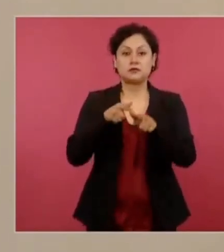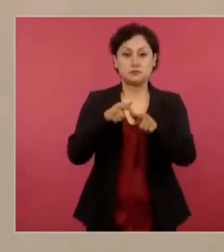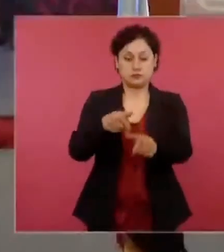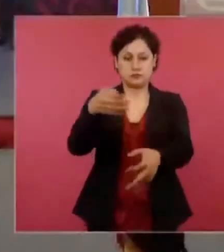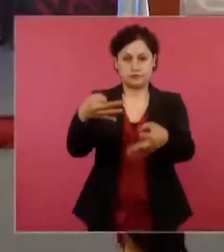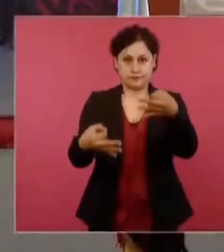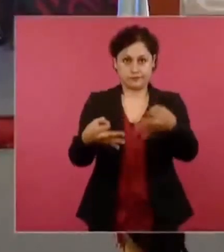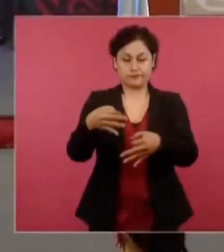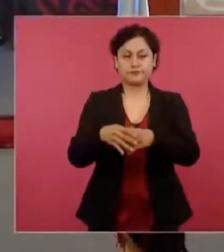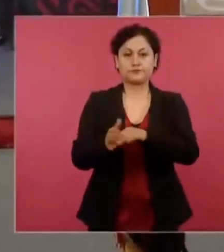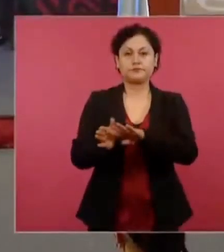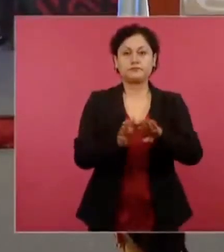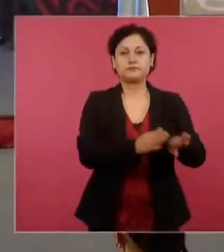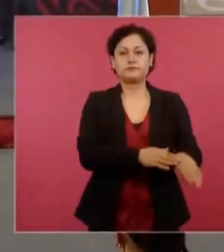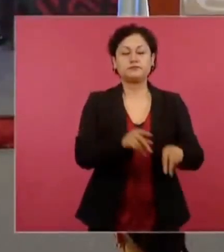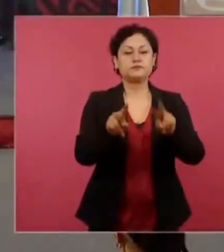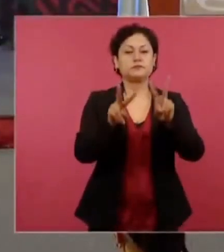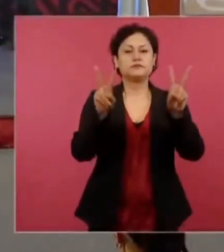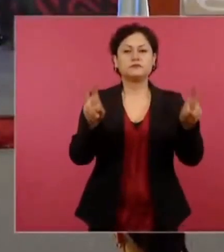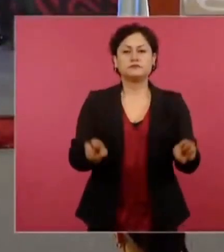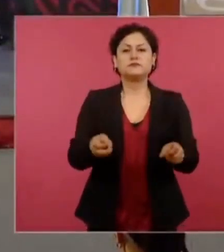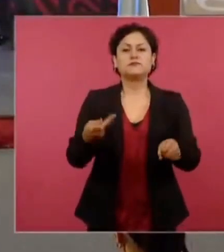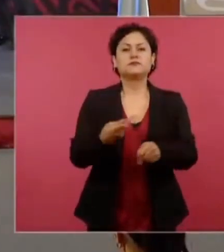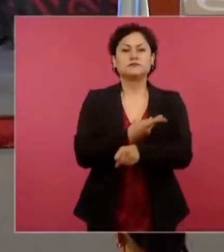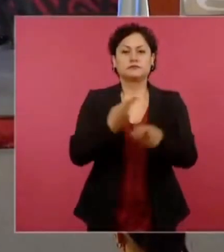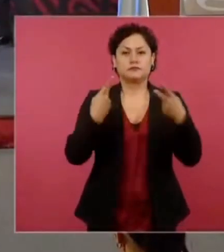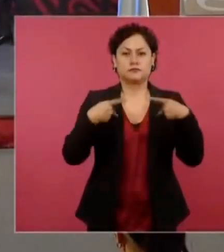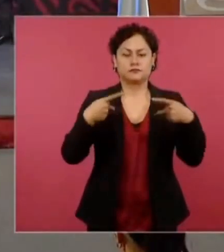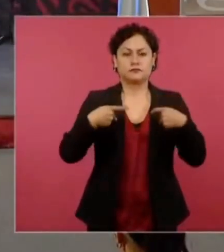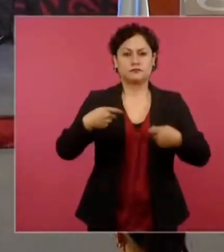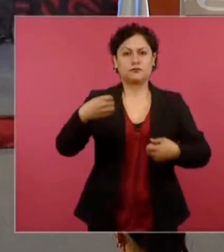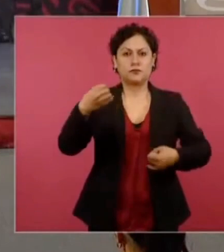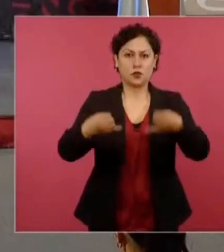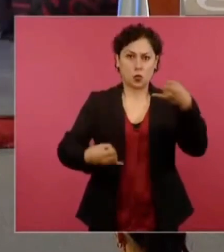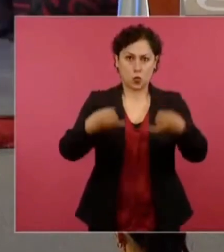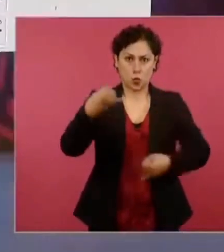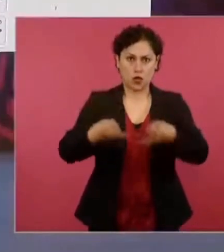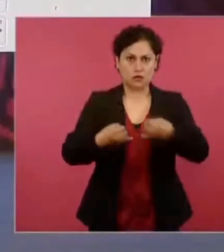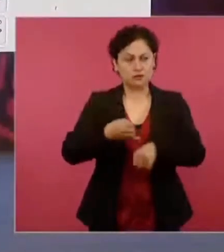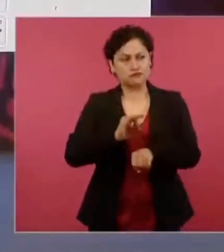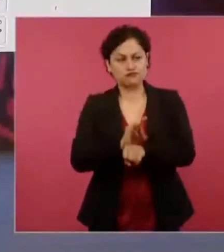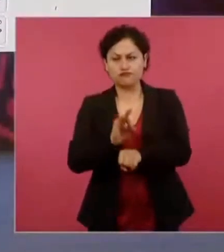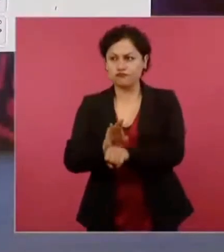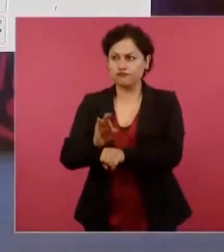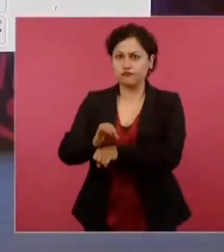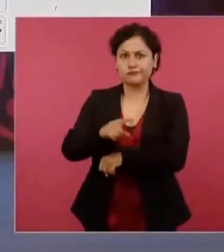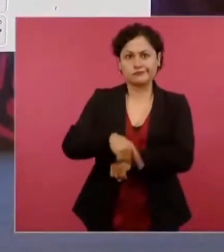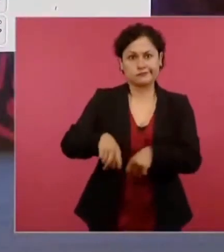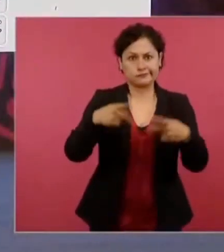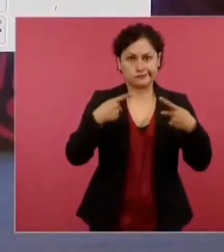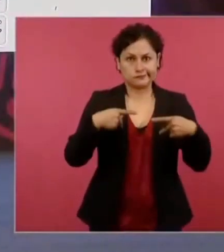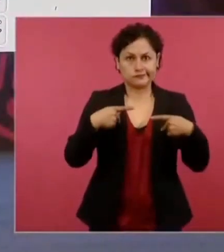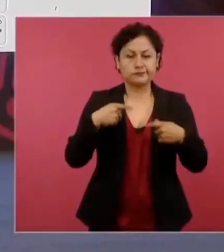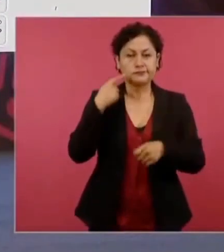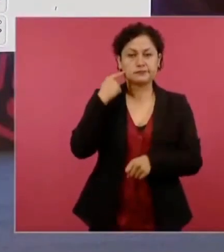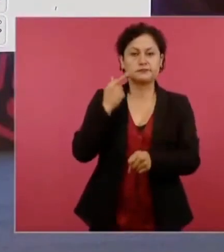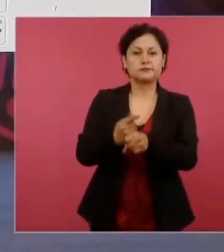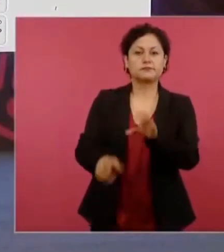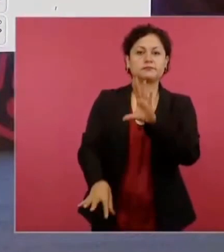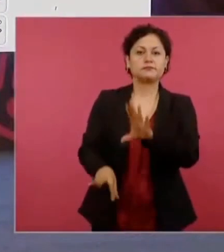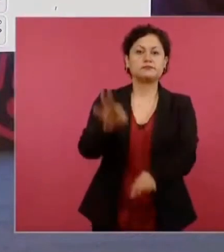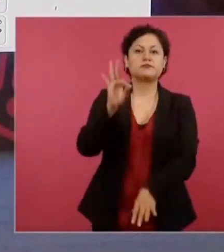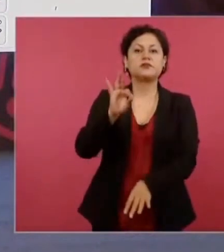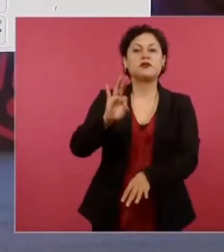En el caso de jueces que favorecen a presuntos delincuentes, tenemos este caso. Se trata de Francisco